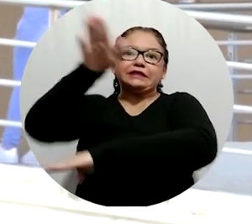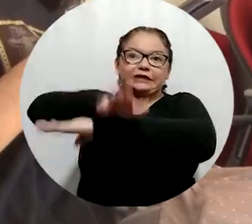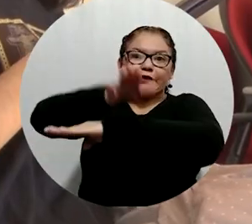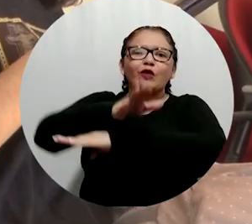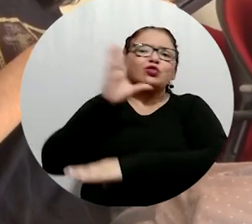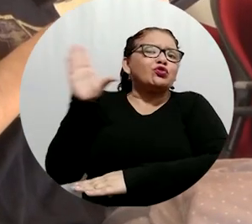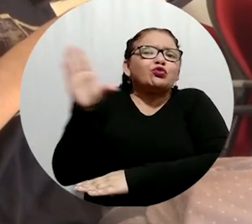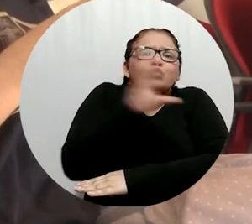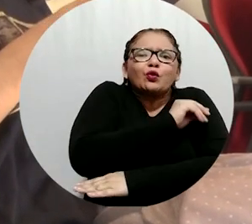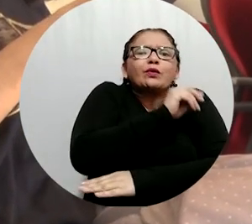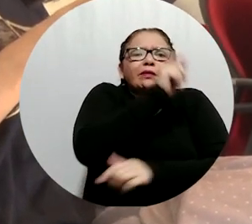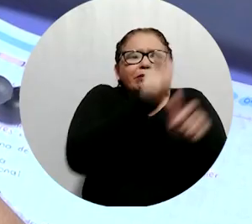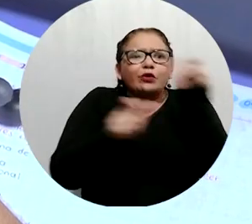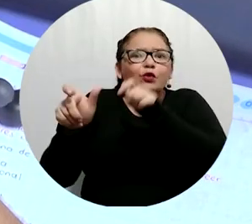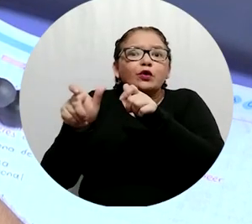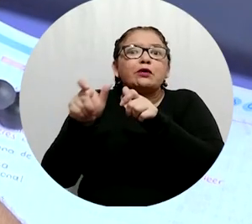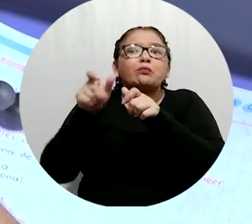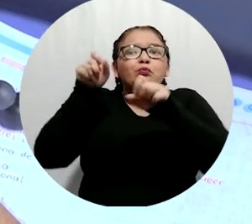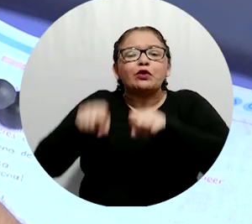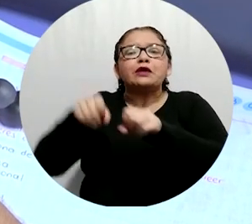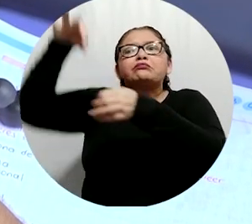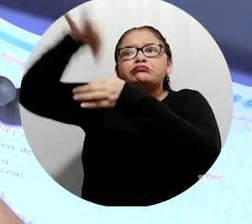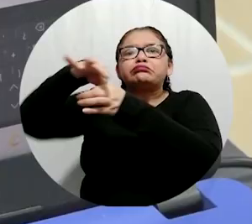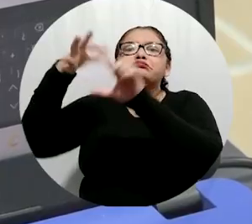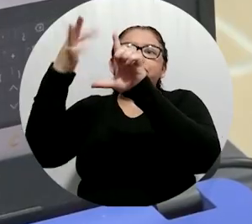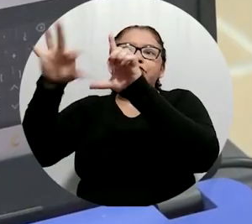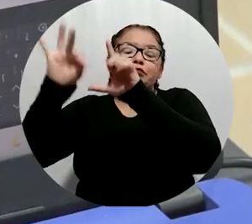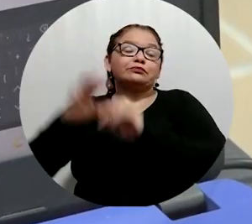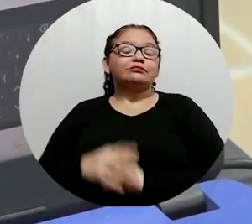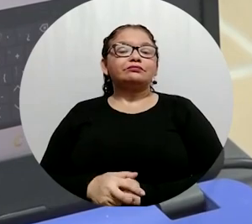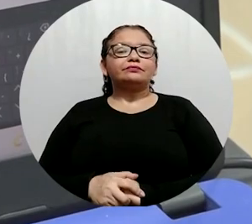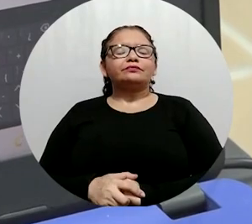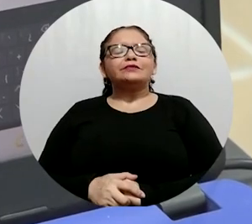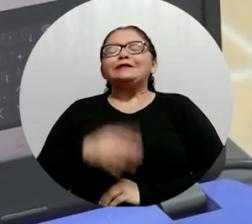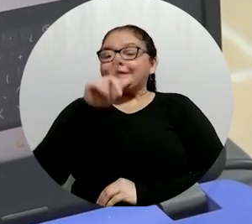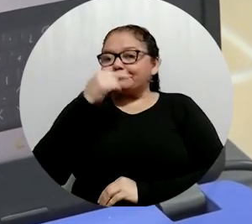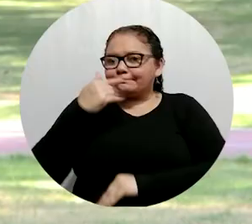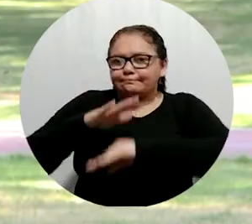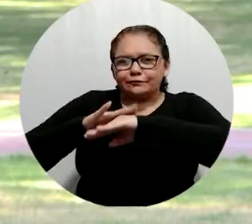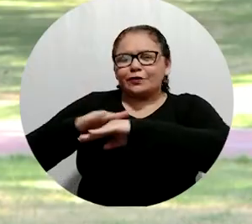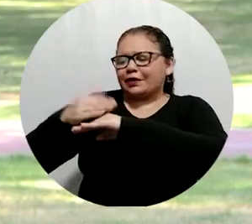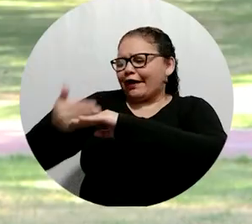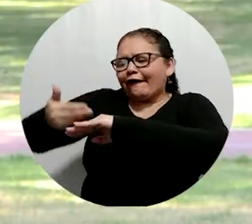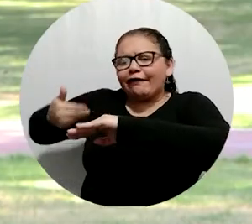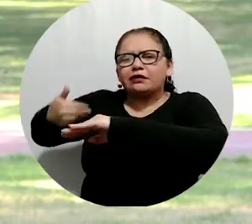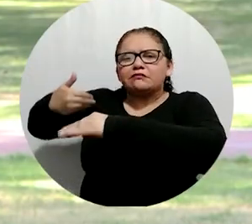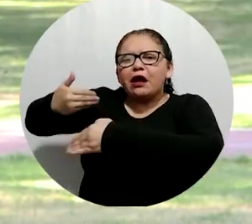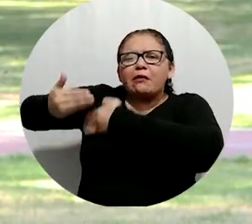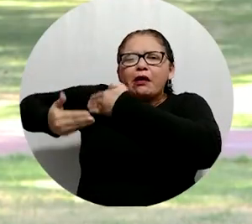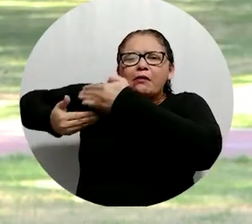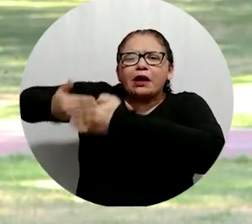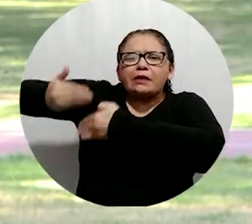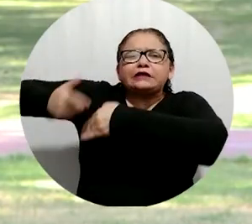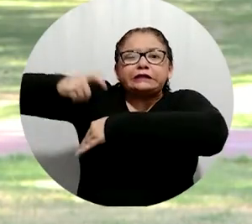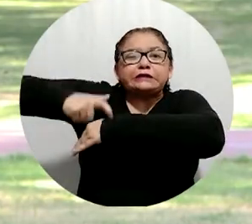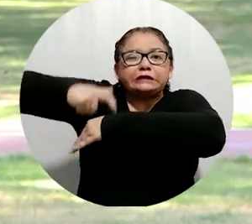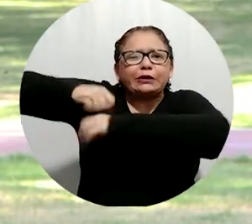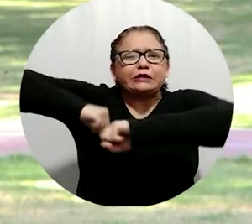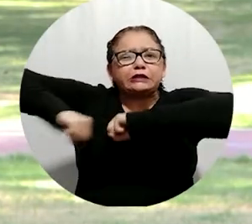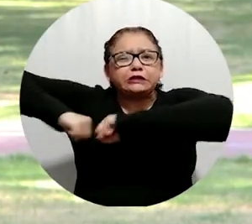la mañana hasta las 6 de la tarde para todas las personas habilitadas en el censo electoral. Ha sido un proceso bastante